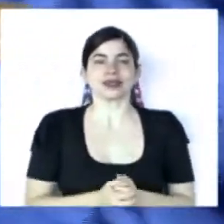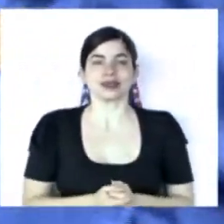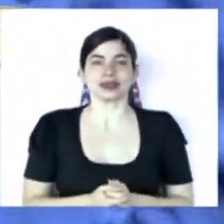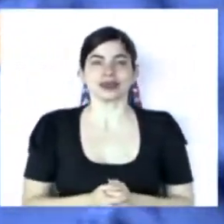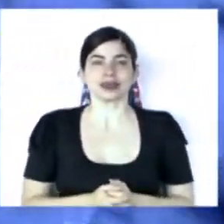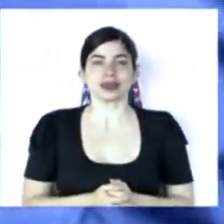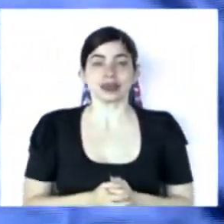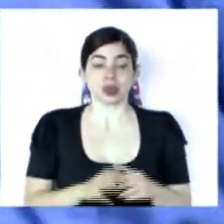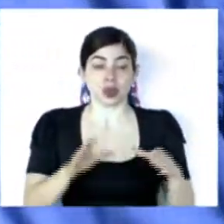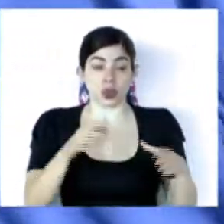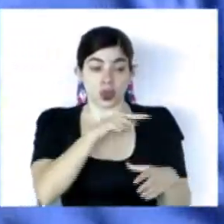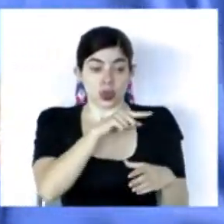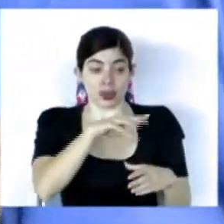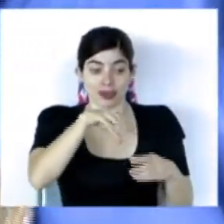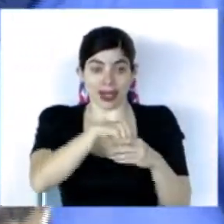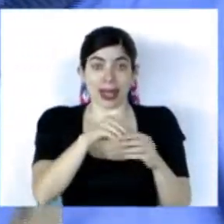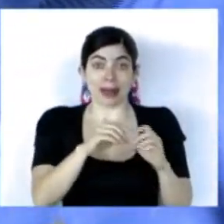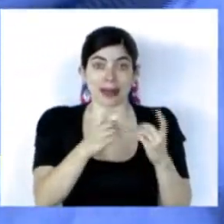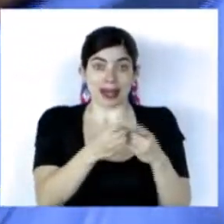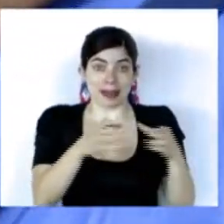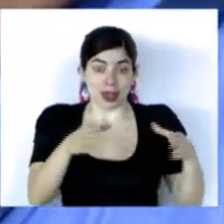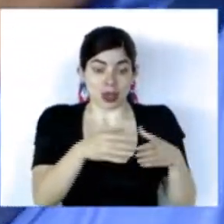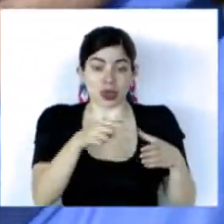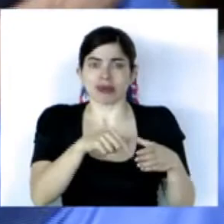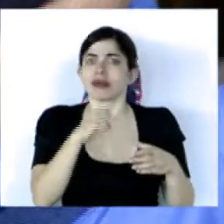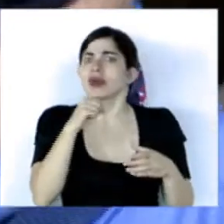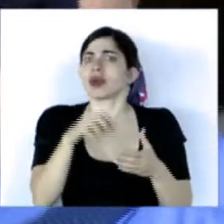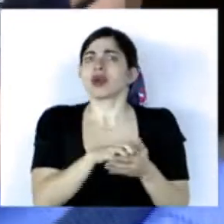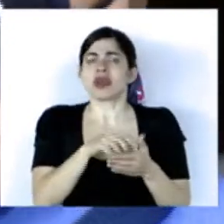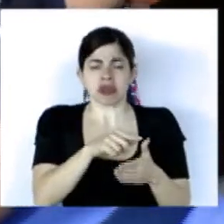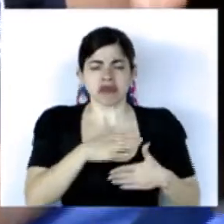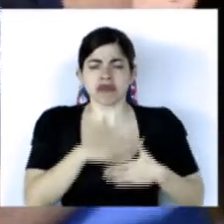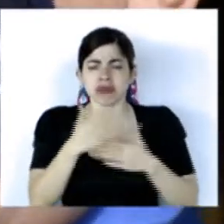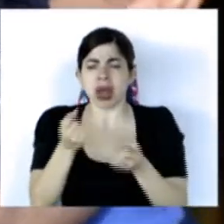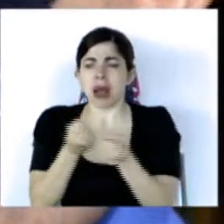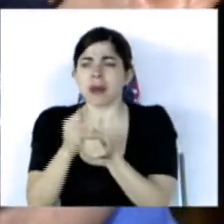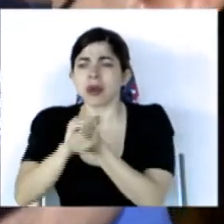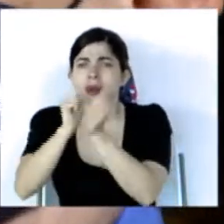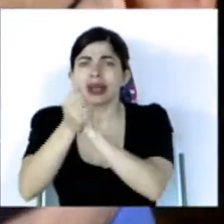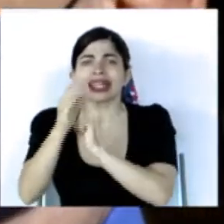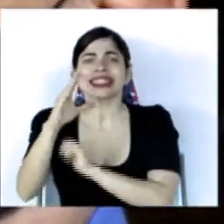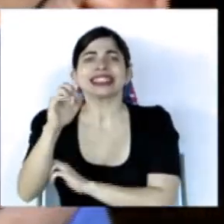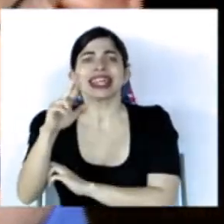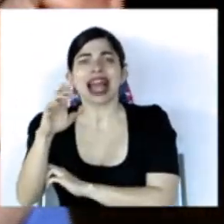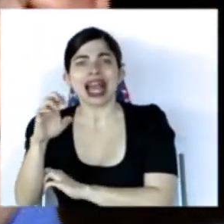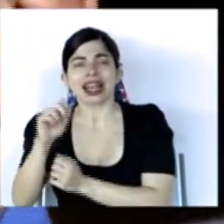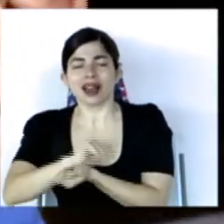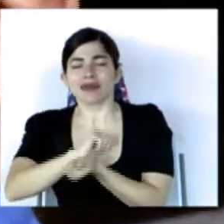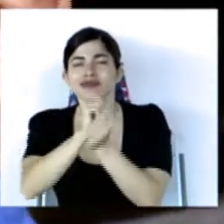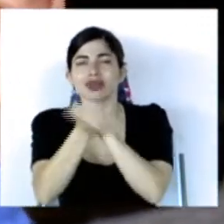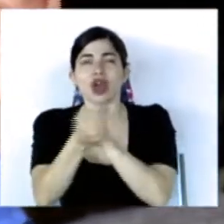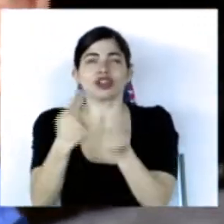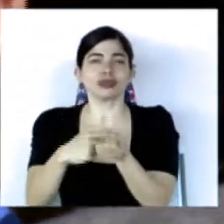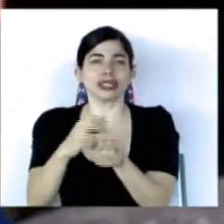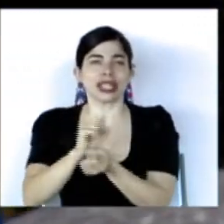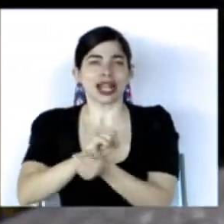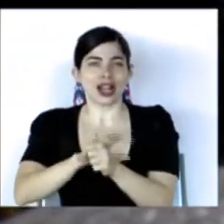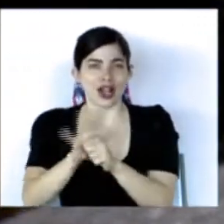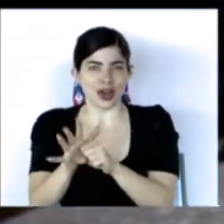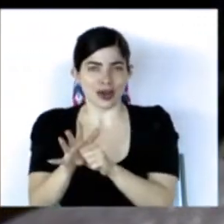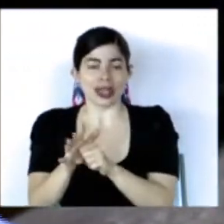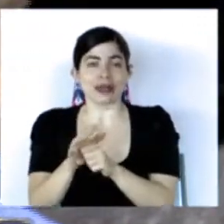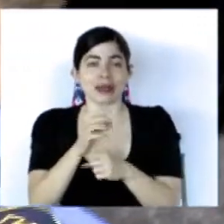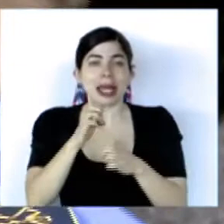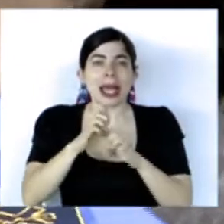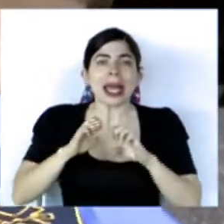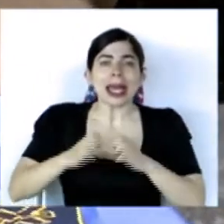la unidad a la que pertenece don Luis además no dudó en apoyar en la transformación del cenare al CEACO y en la revisión de